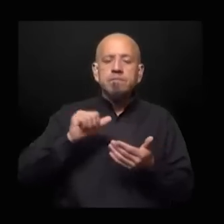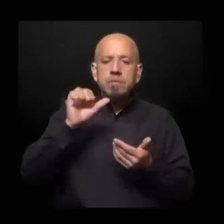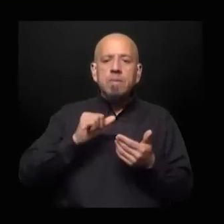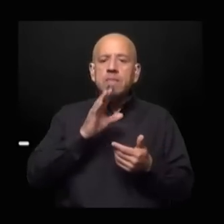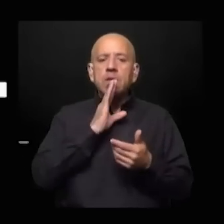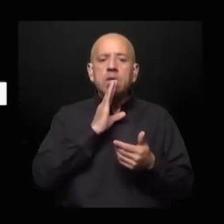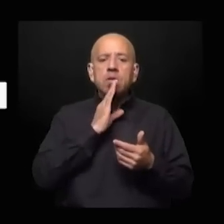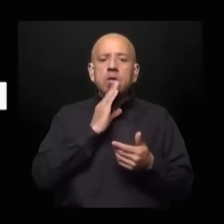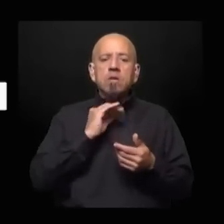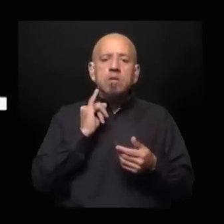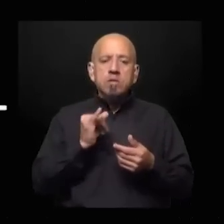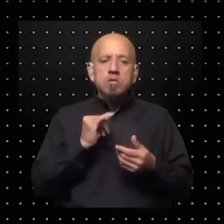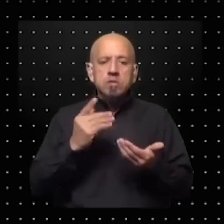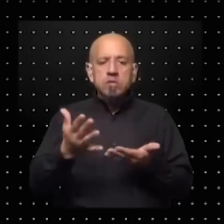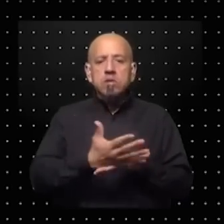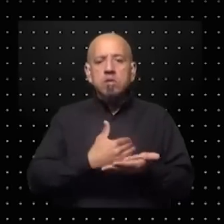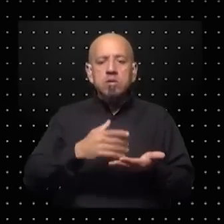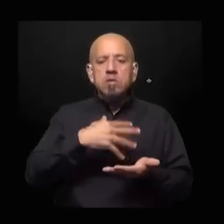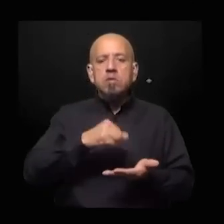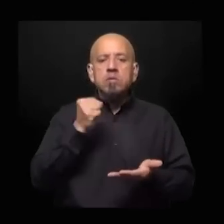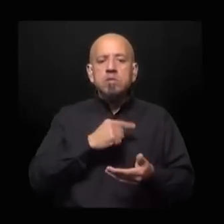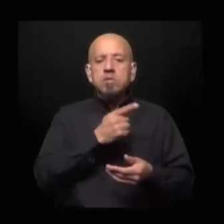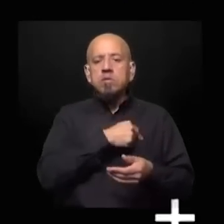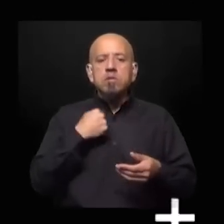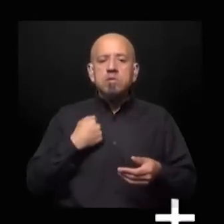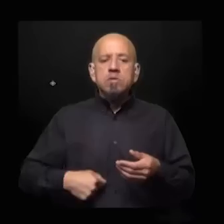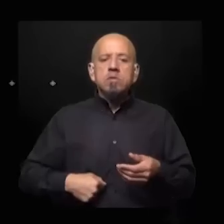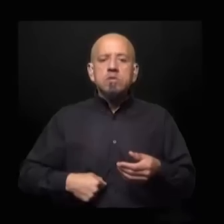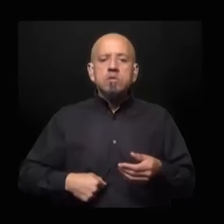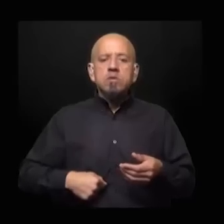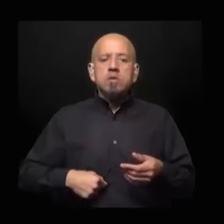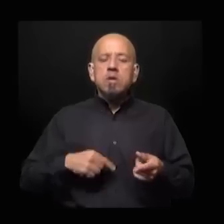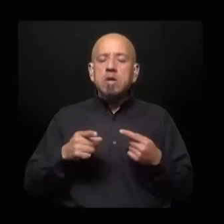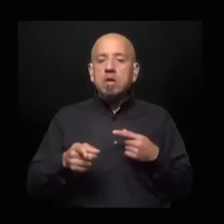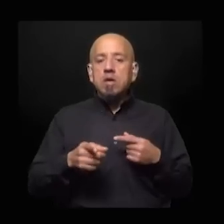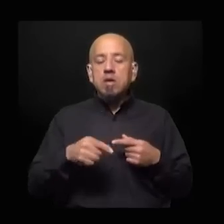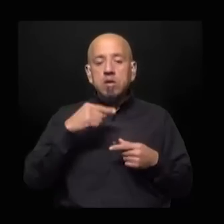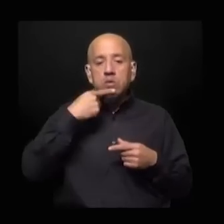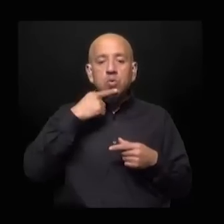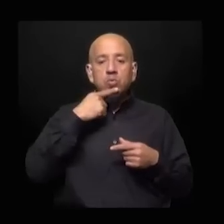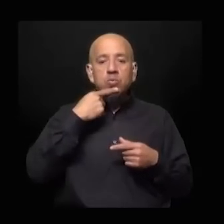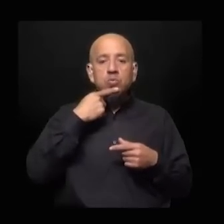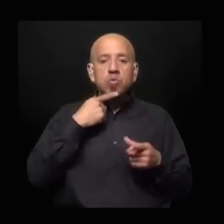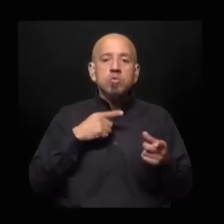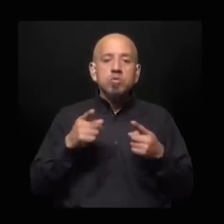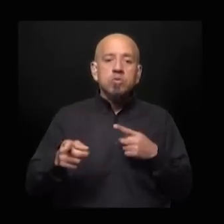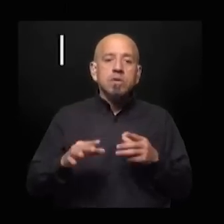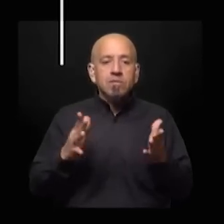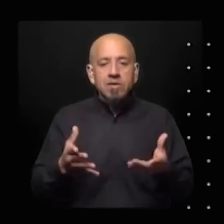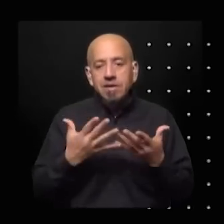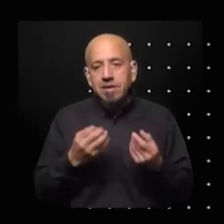por Estados Unidos. Por supuesto que sí, pero es que China y Rusia no se están quedando atrás, no están en África porque sean hermanitas de la caridad.